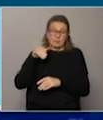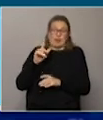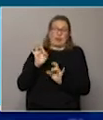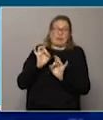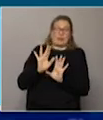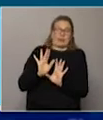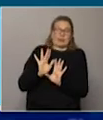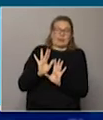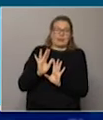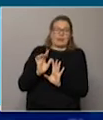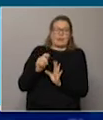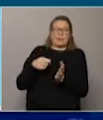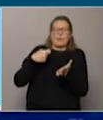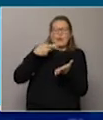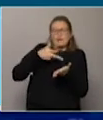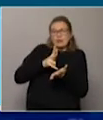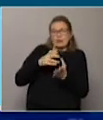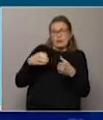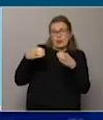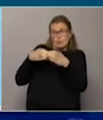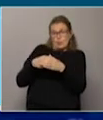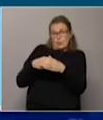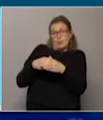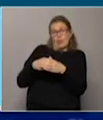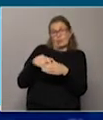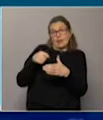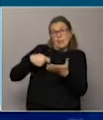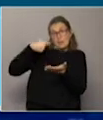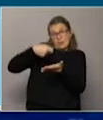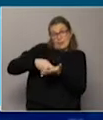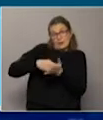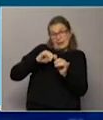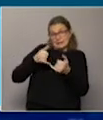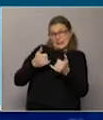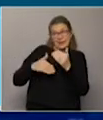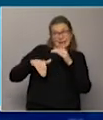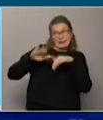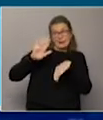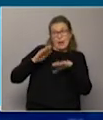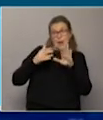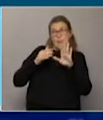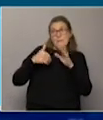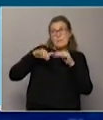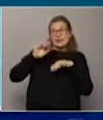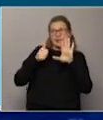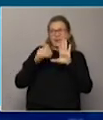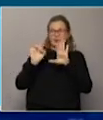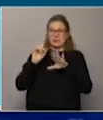solamente los vencimientos con el grupo de acreedores con el que pautaron ya ascendía a más de 60 mil.